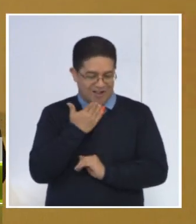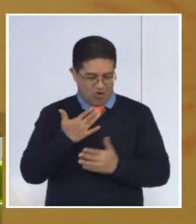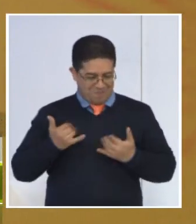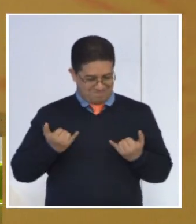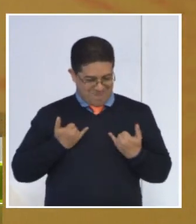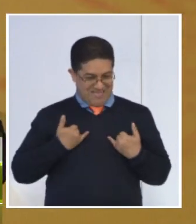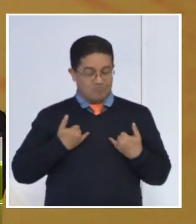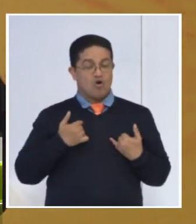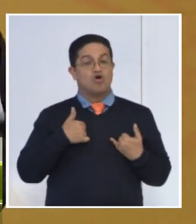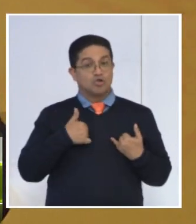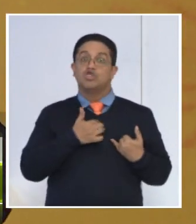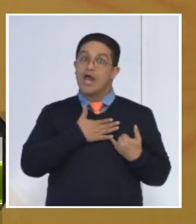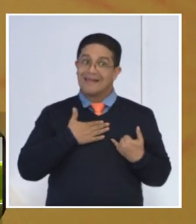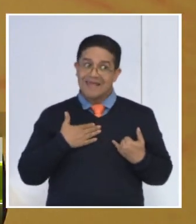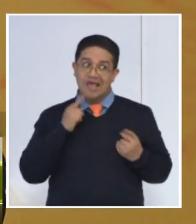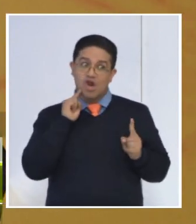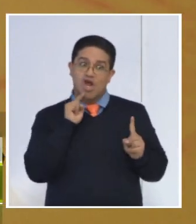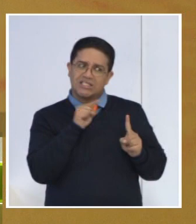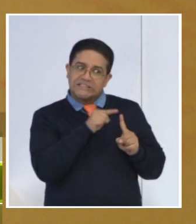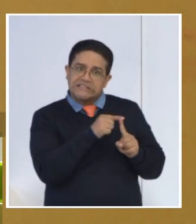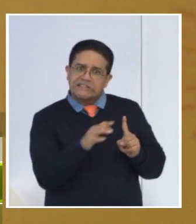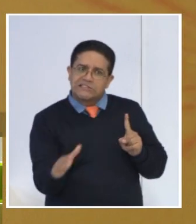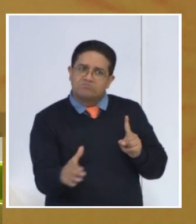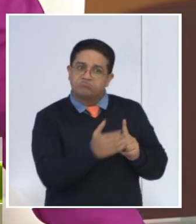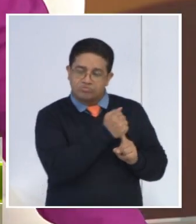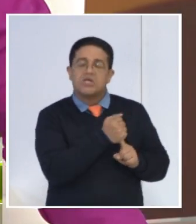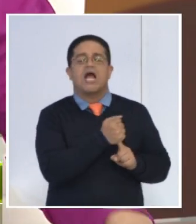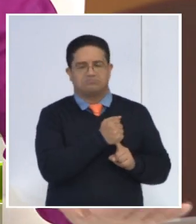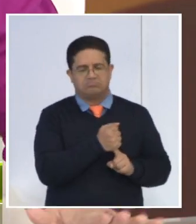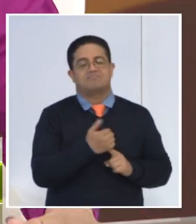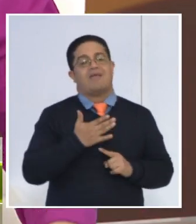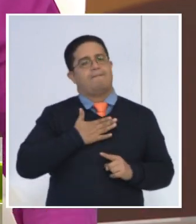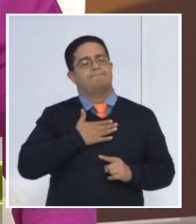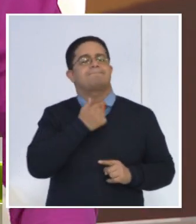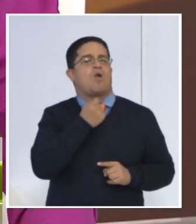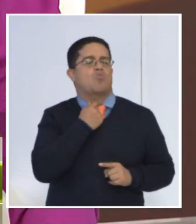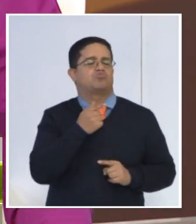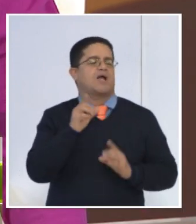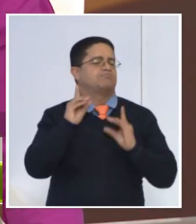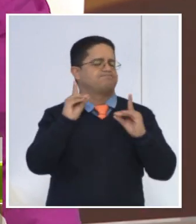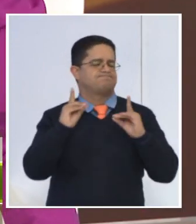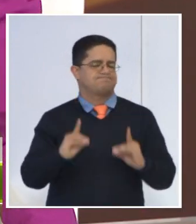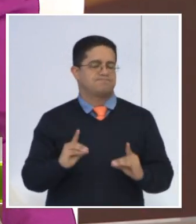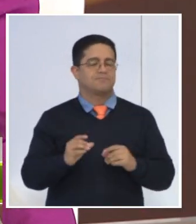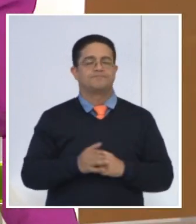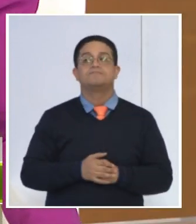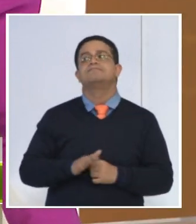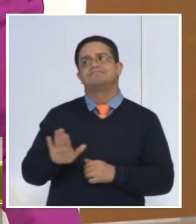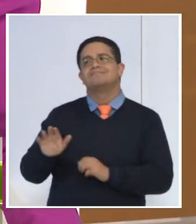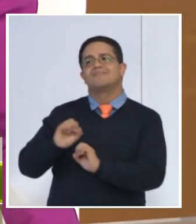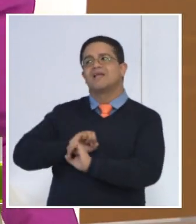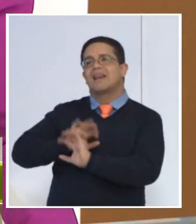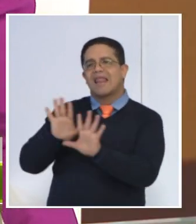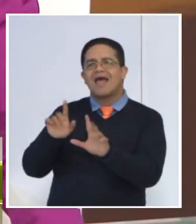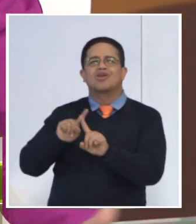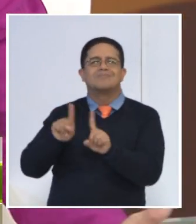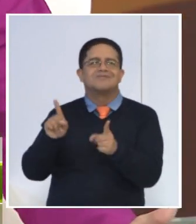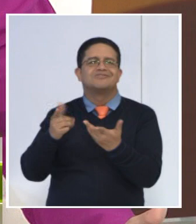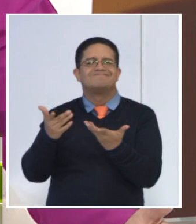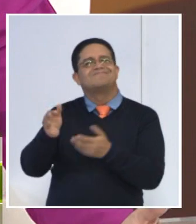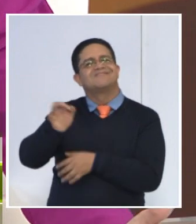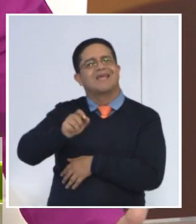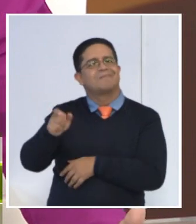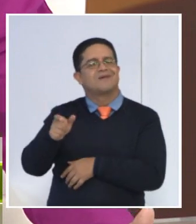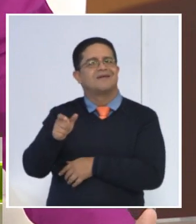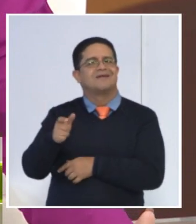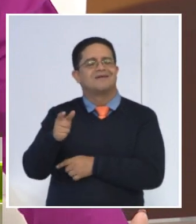ser humano y que sea el ser humano quien se plantee realmente lo que quiera lograr. Claro, pero además de esto, siempre existen metas que son catalogadas como